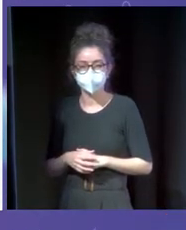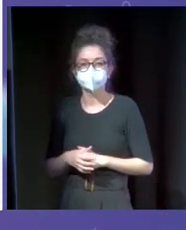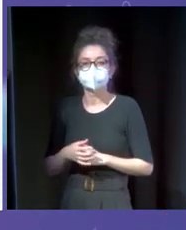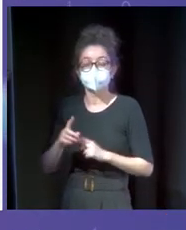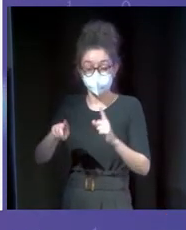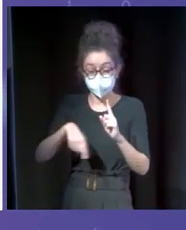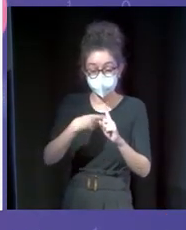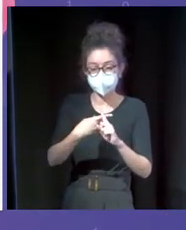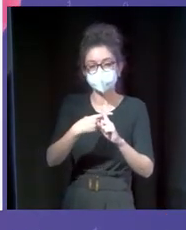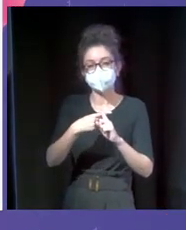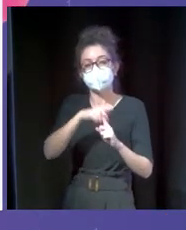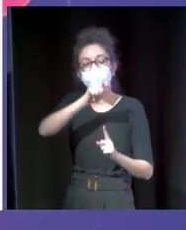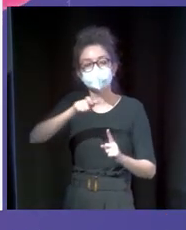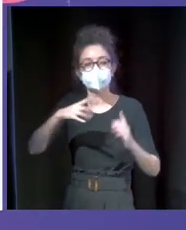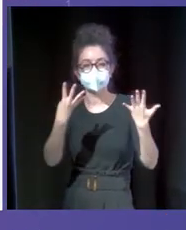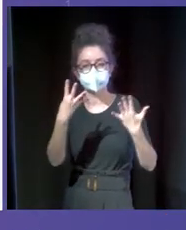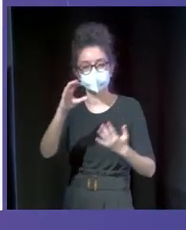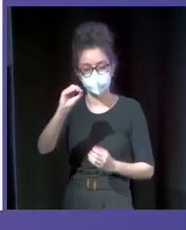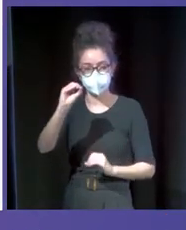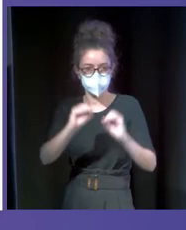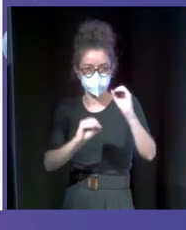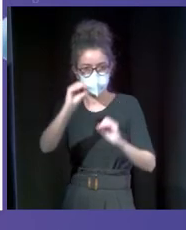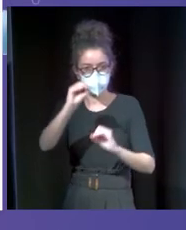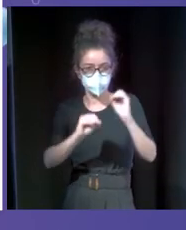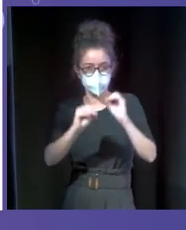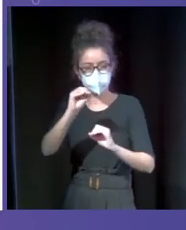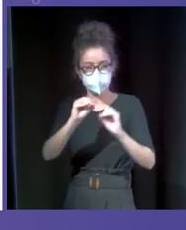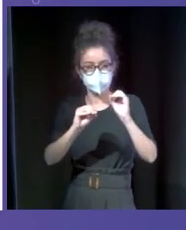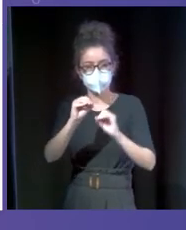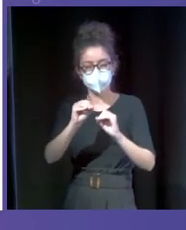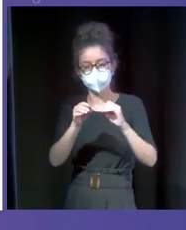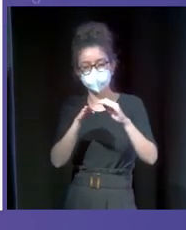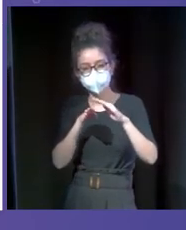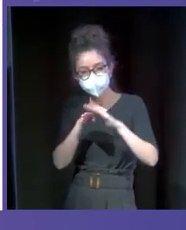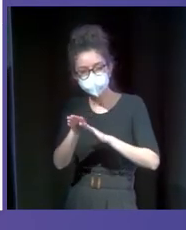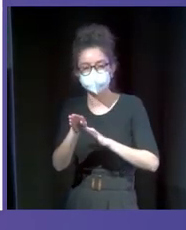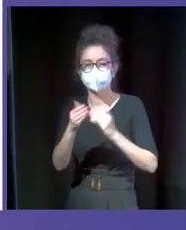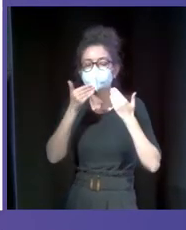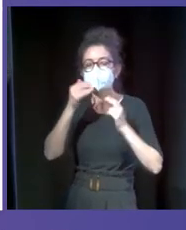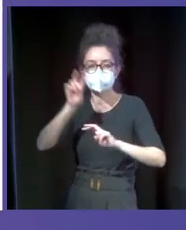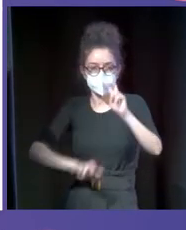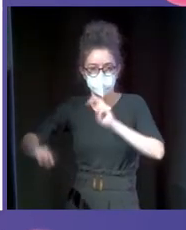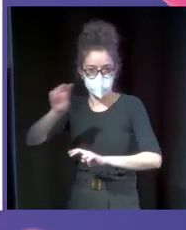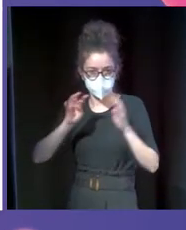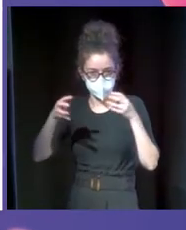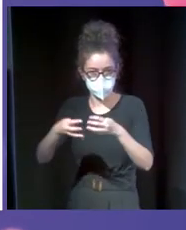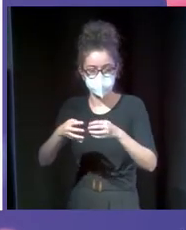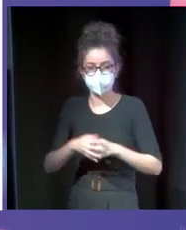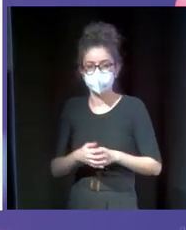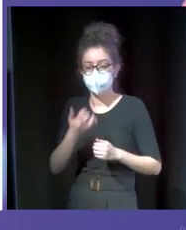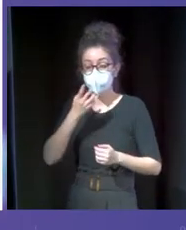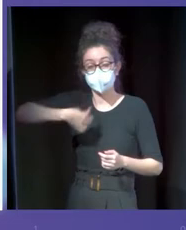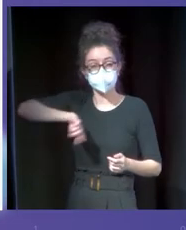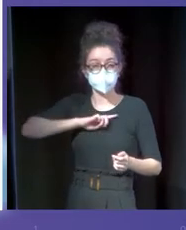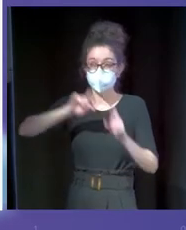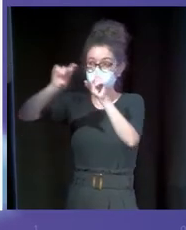% de las personas entran a través de buscadores. Para nosotros esto es básico. Algo que nos diferencia frente a la competencia